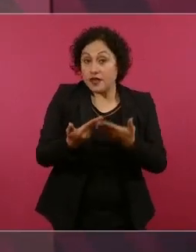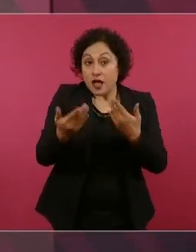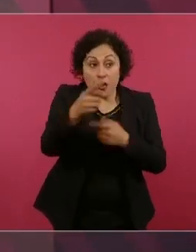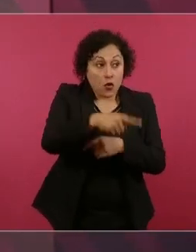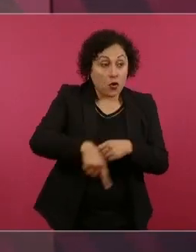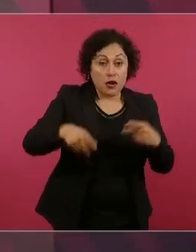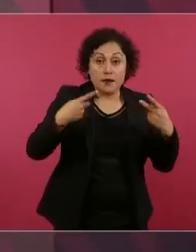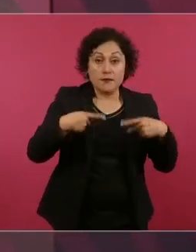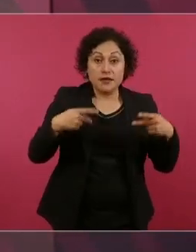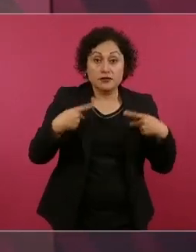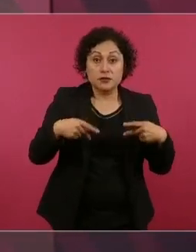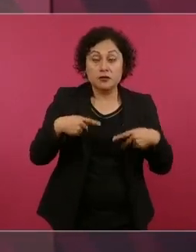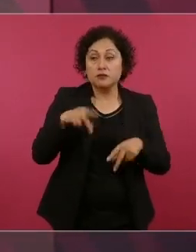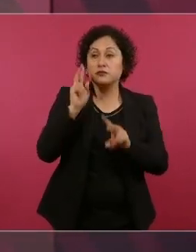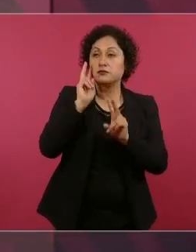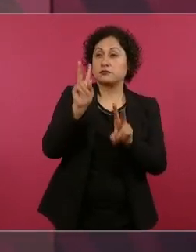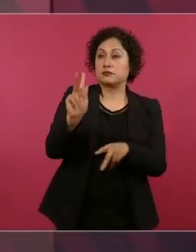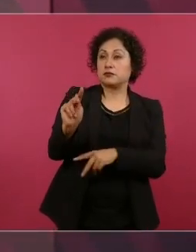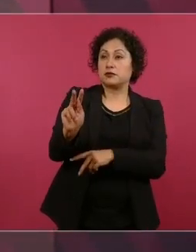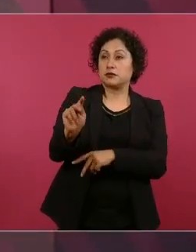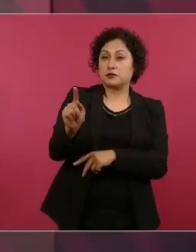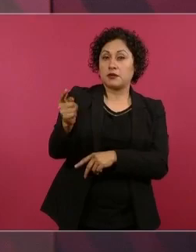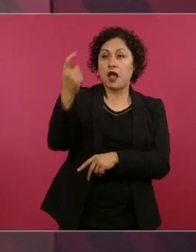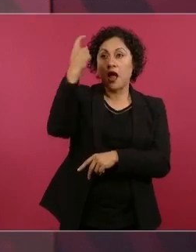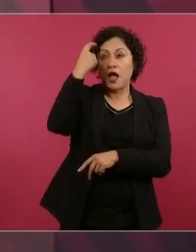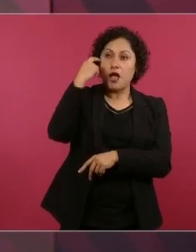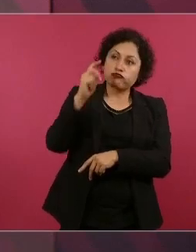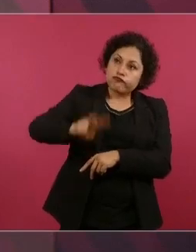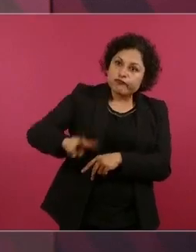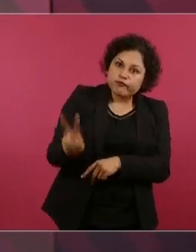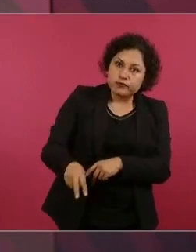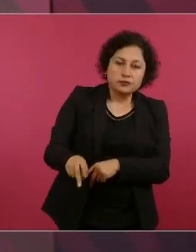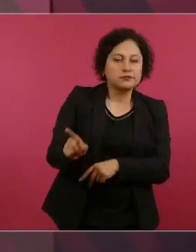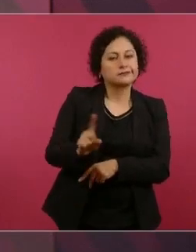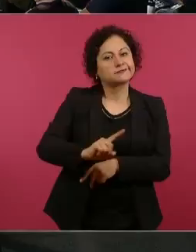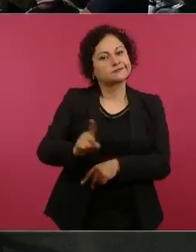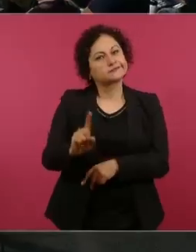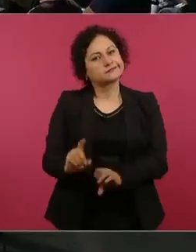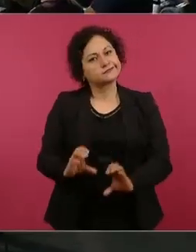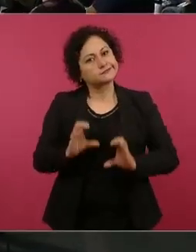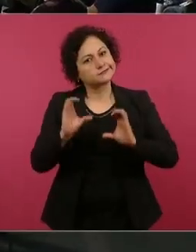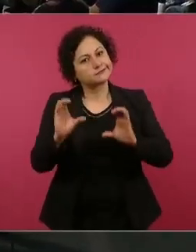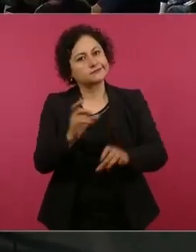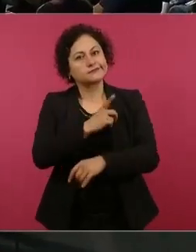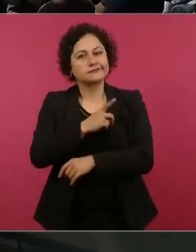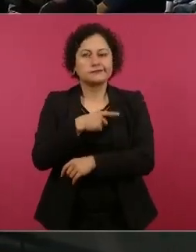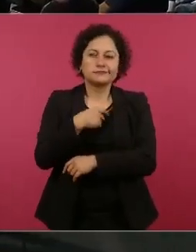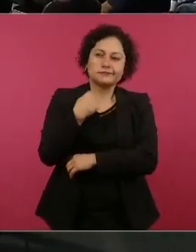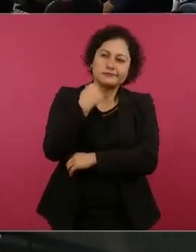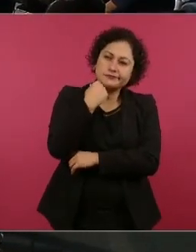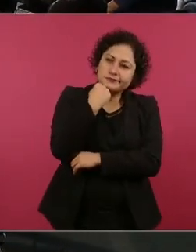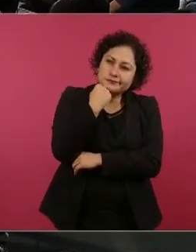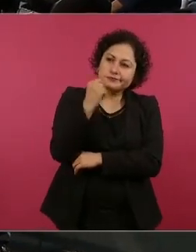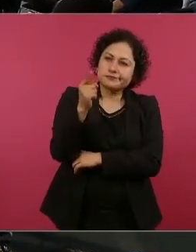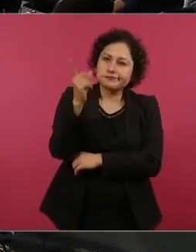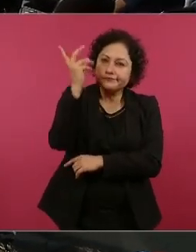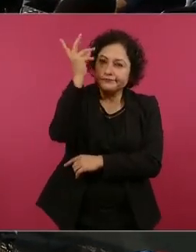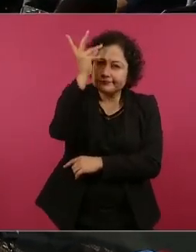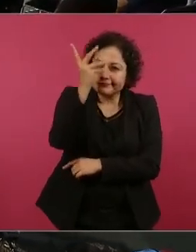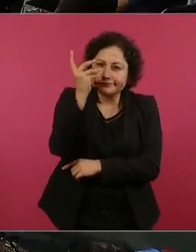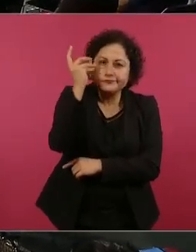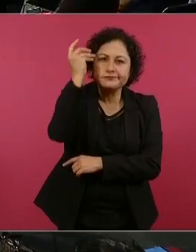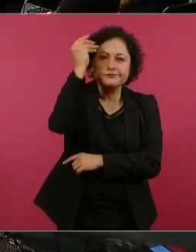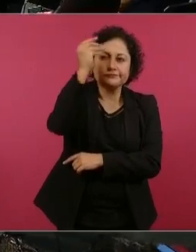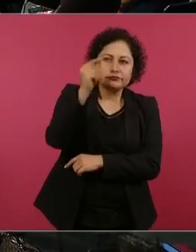porque ya hay